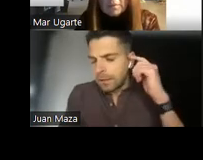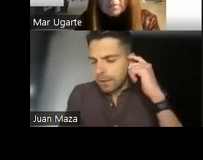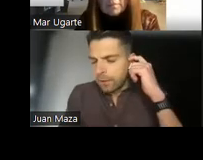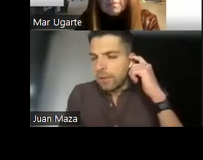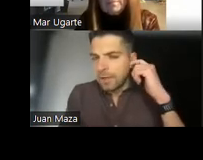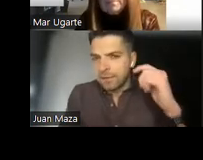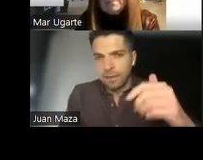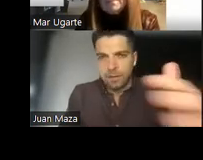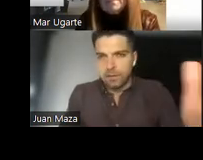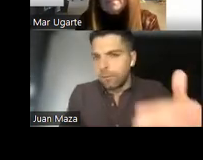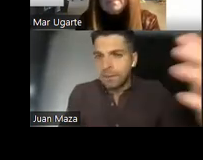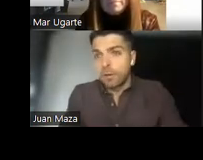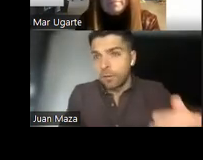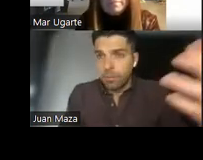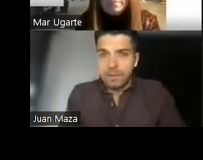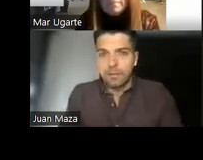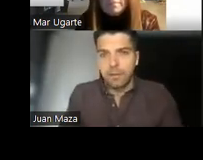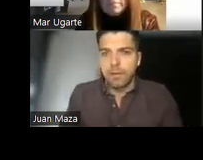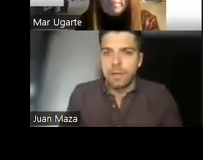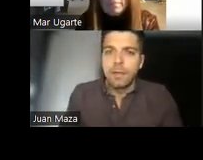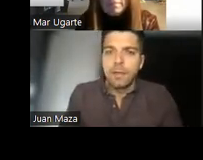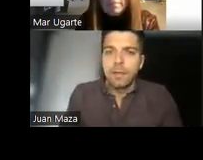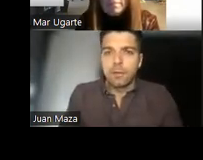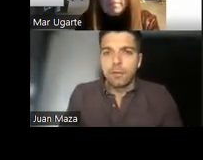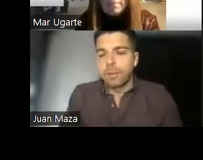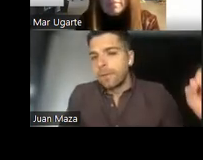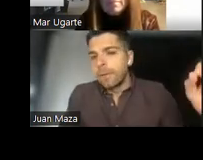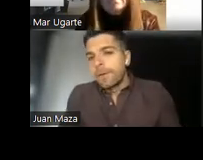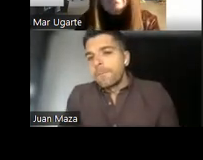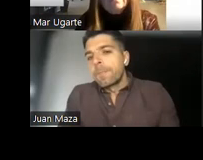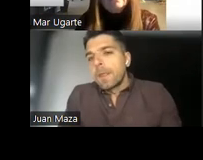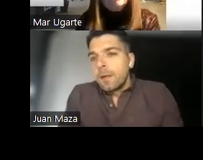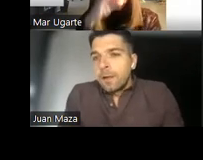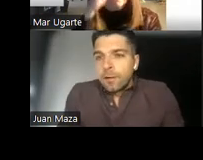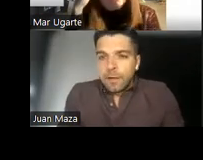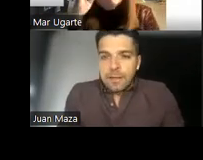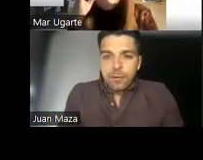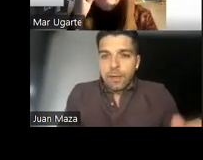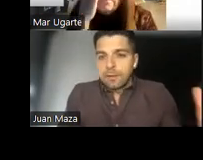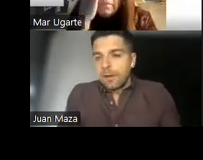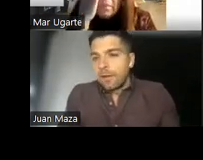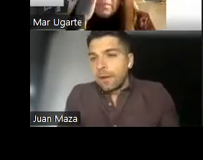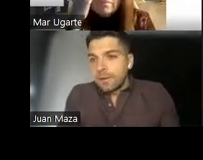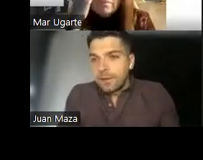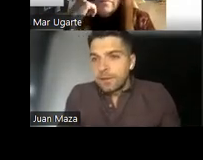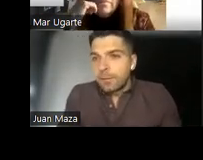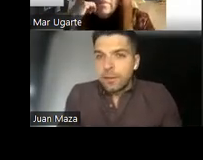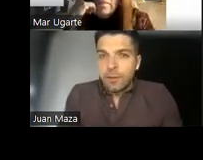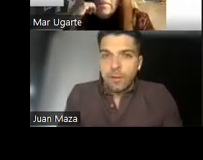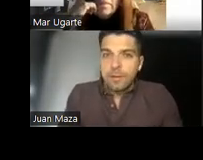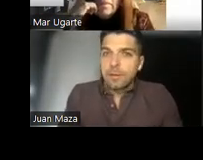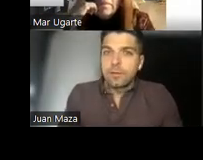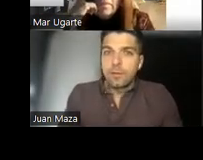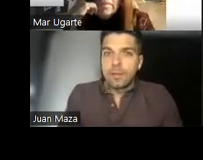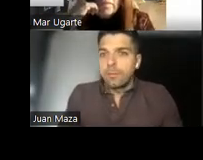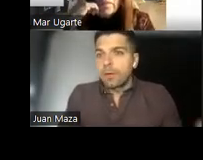a cirugías nasales, una cetoplastia, una rinoplastia, una cirugía endoscópica. Fíjate, Rubén, del día del 67%